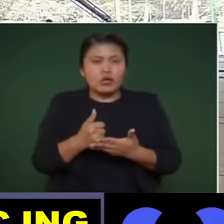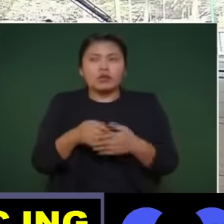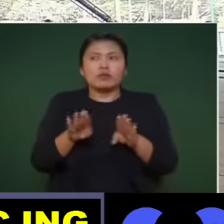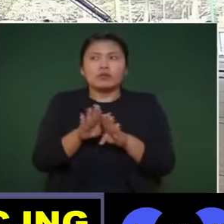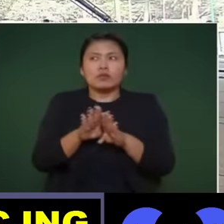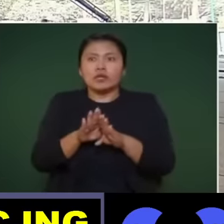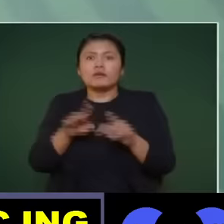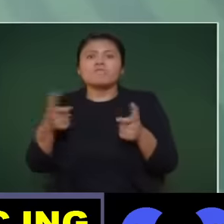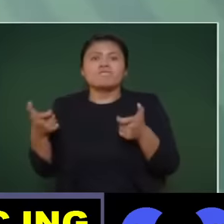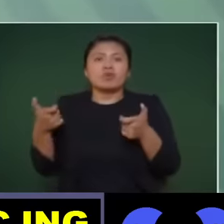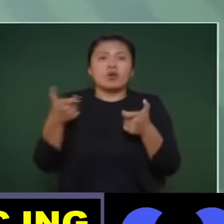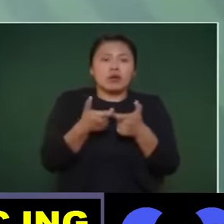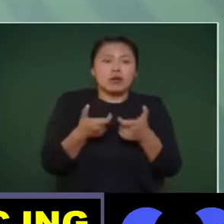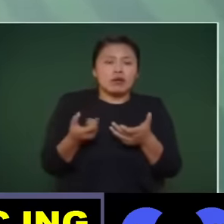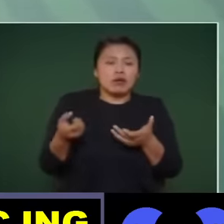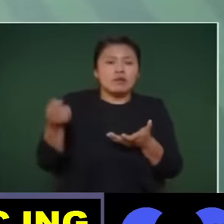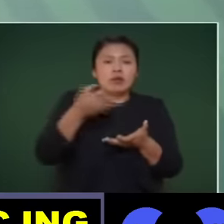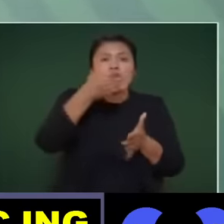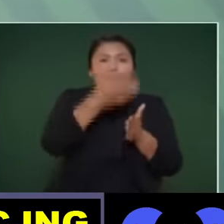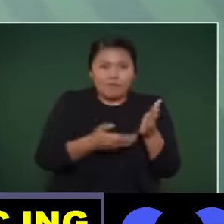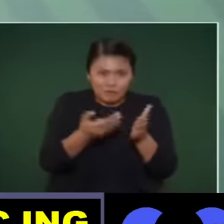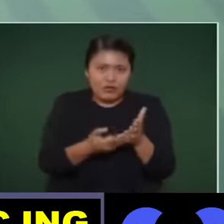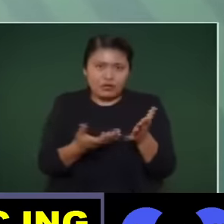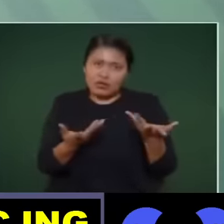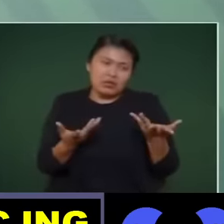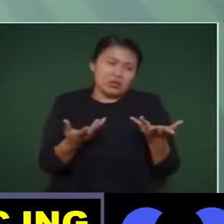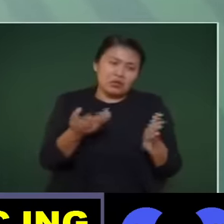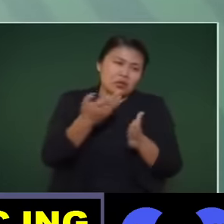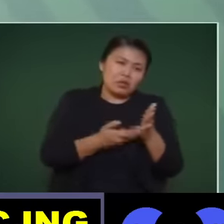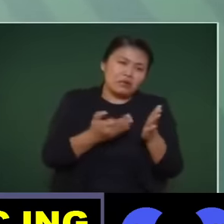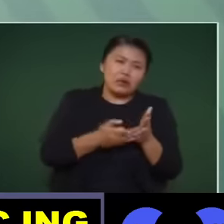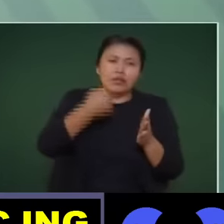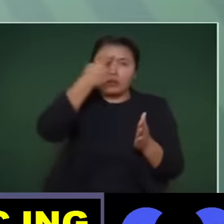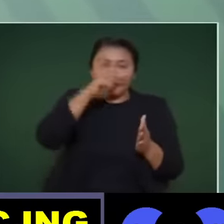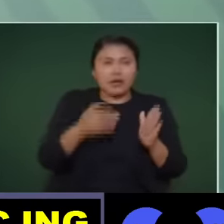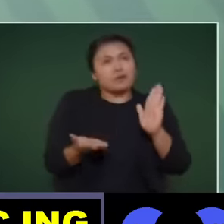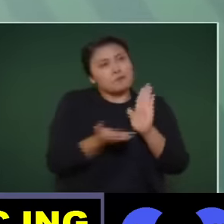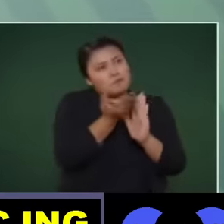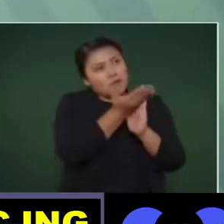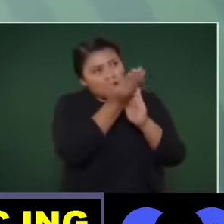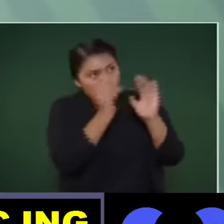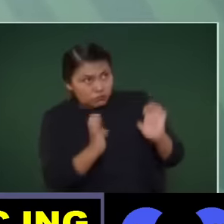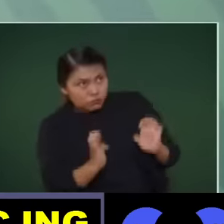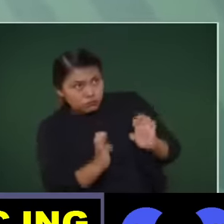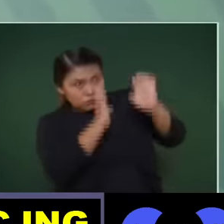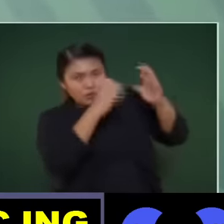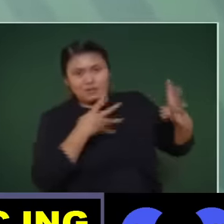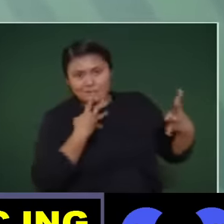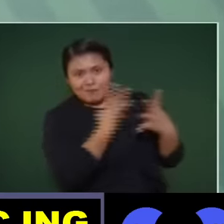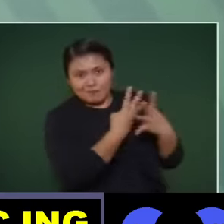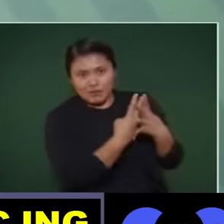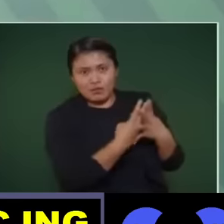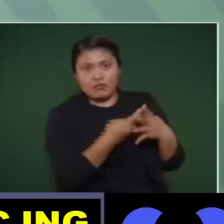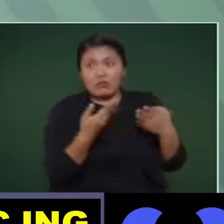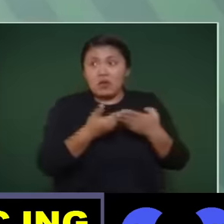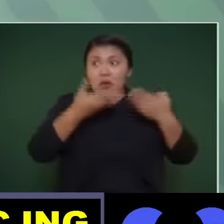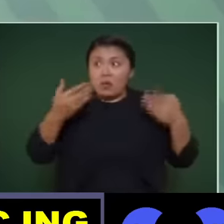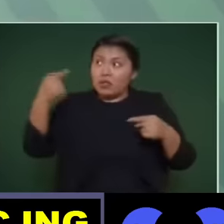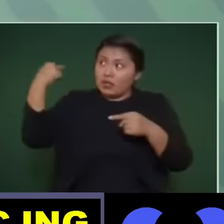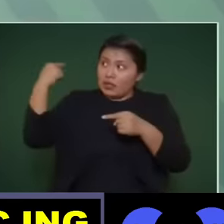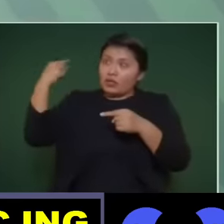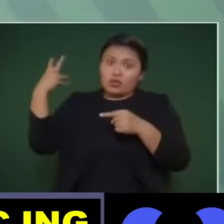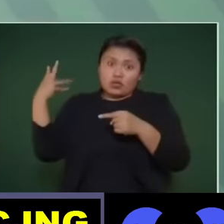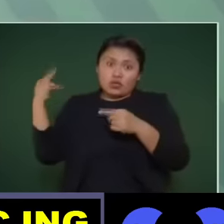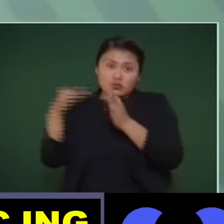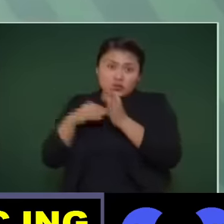falta aún para esta construcción y a la fecha pues no se ha